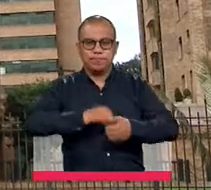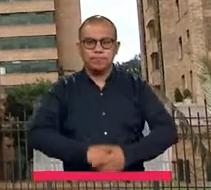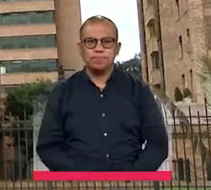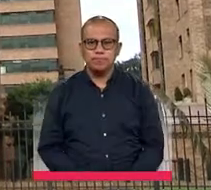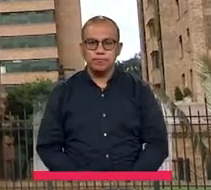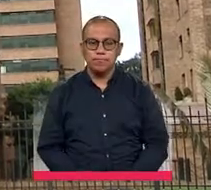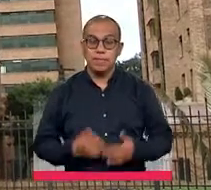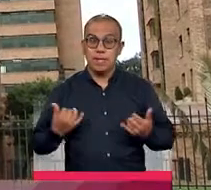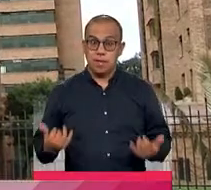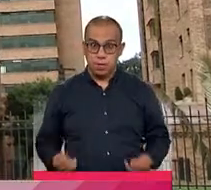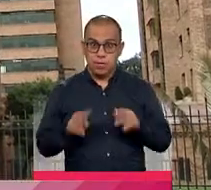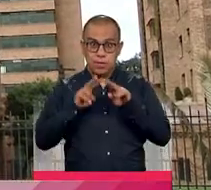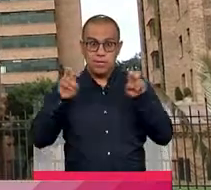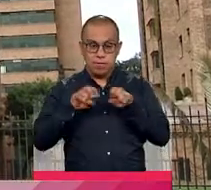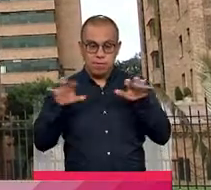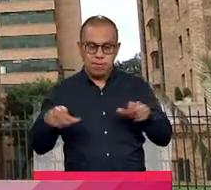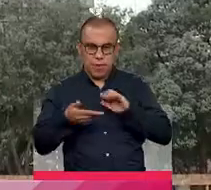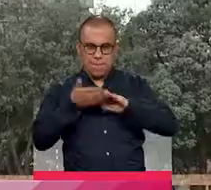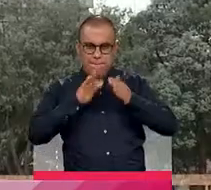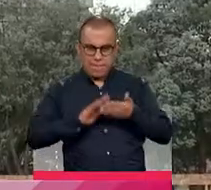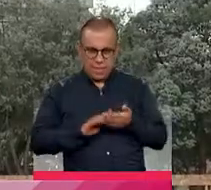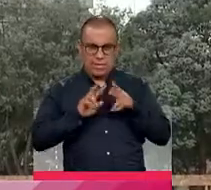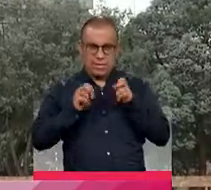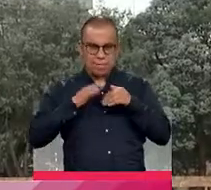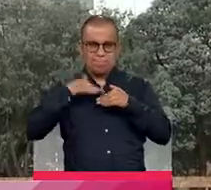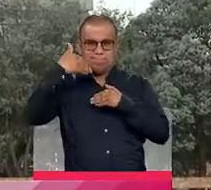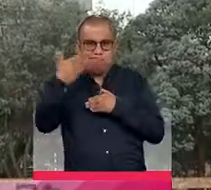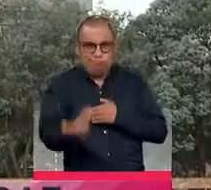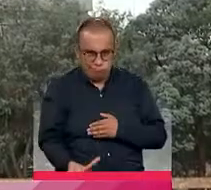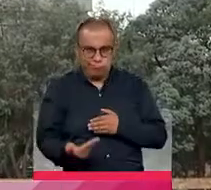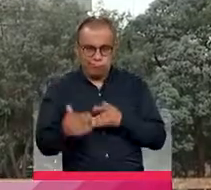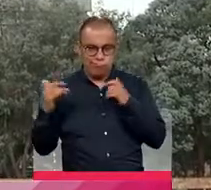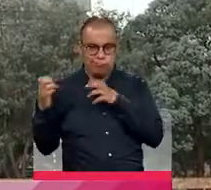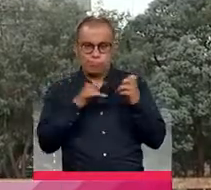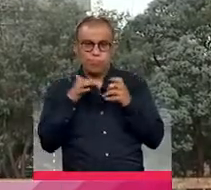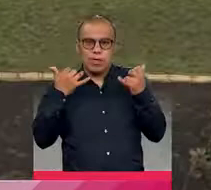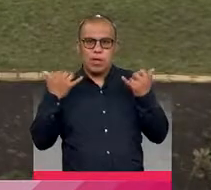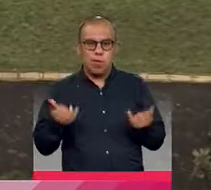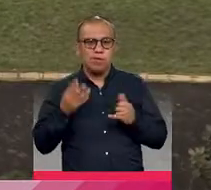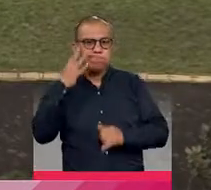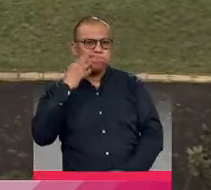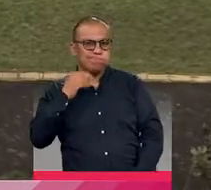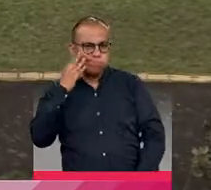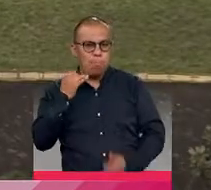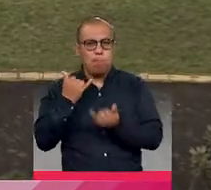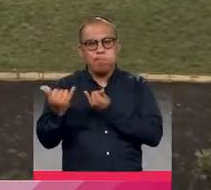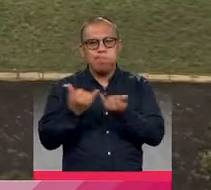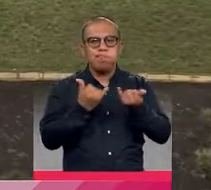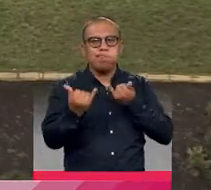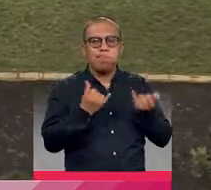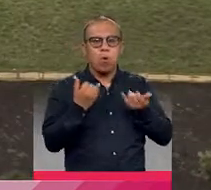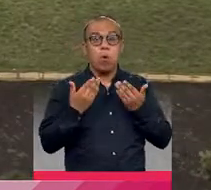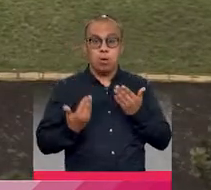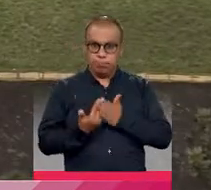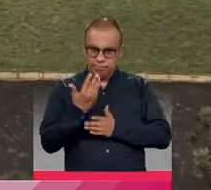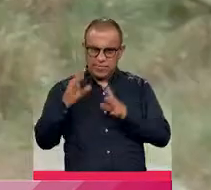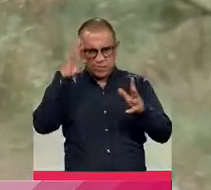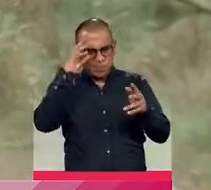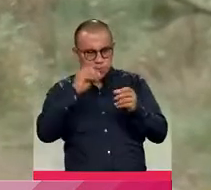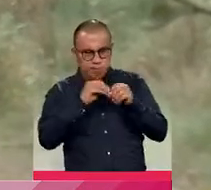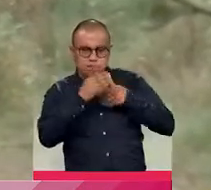La Agencia de Cundinamarca para la Paz y el Post-Conflicto dará a conocer esas experiencias que en la actualidad aportan a la